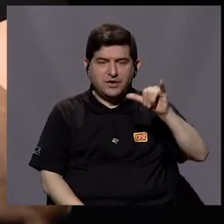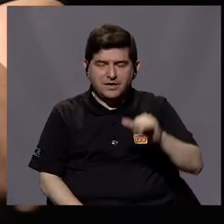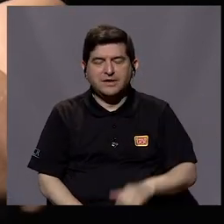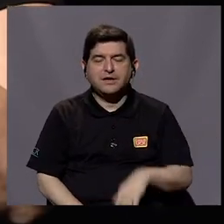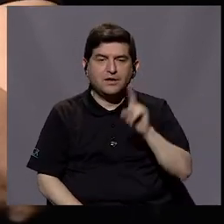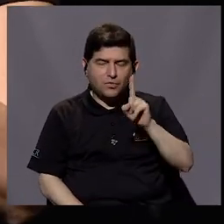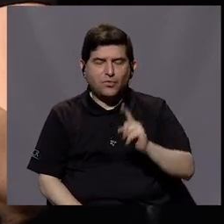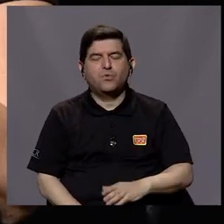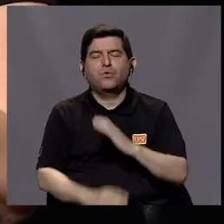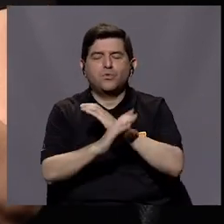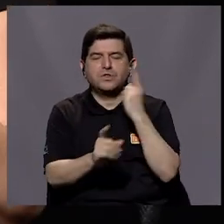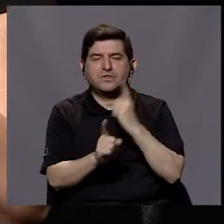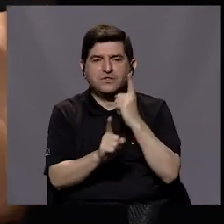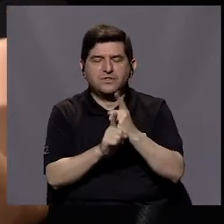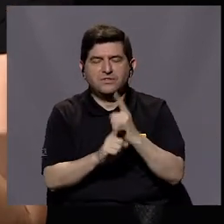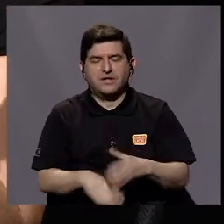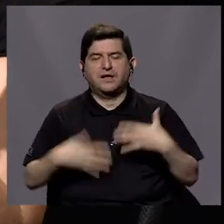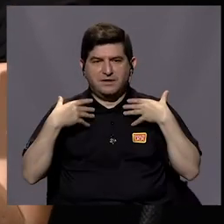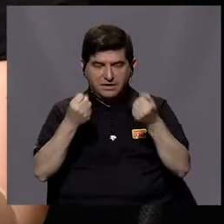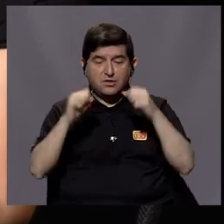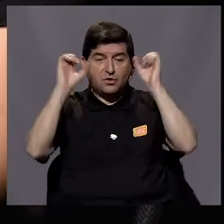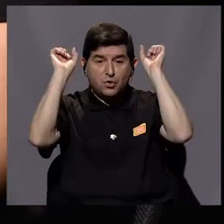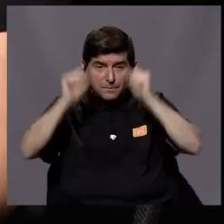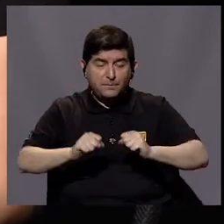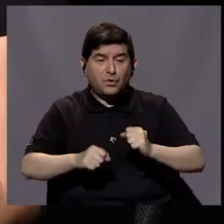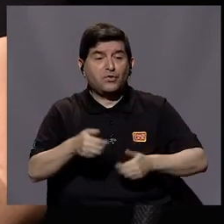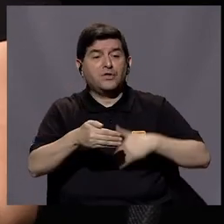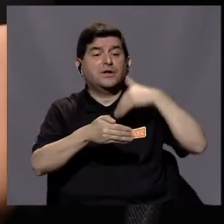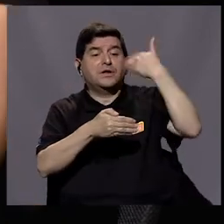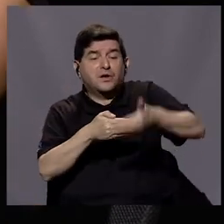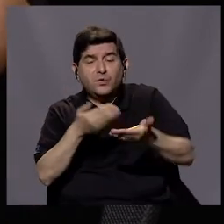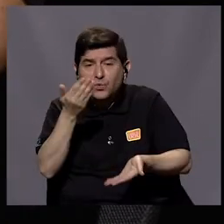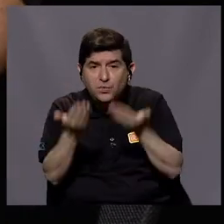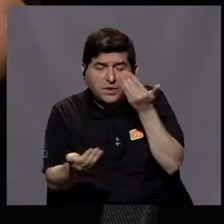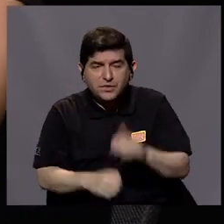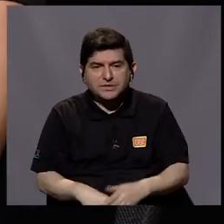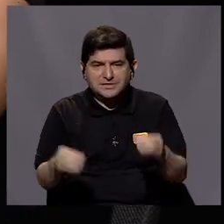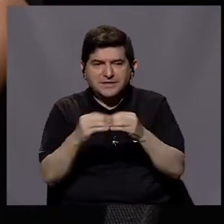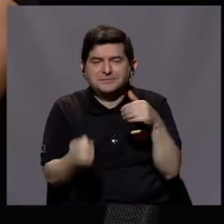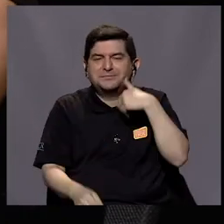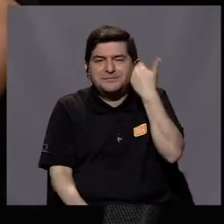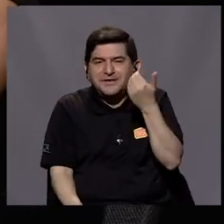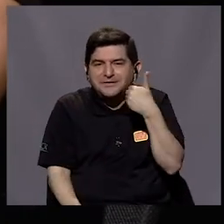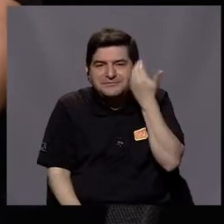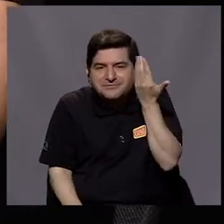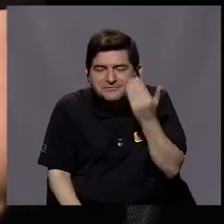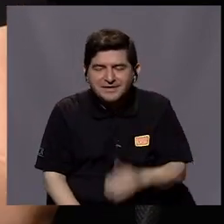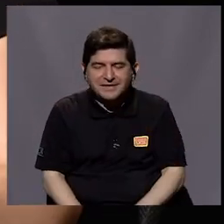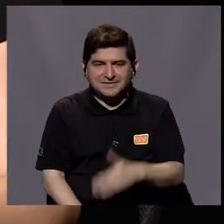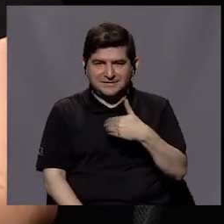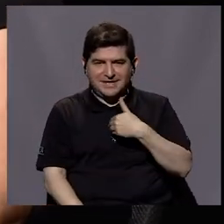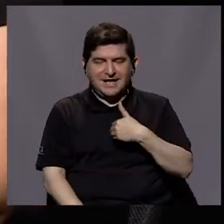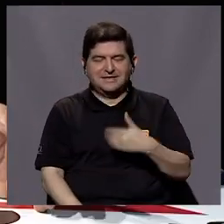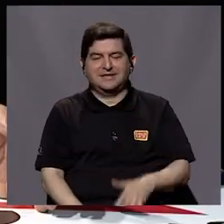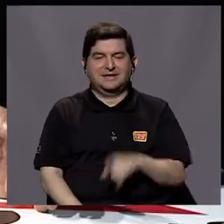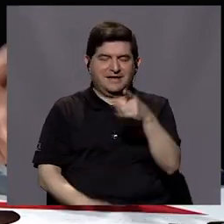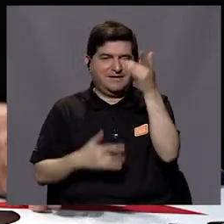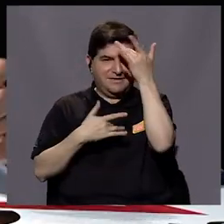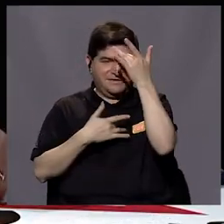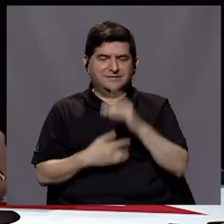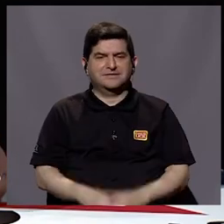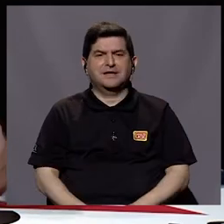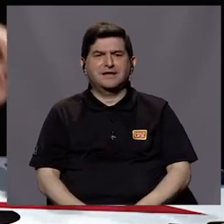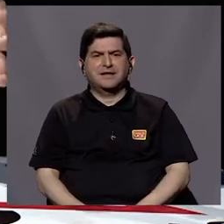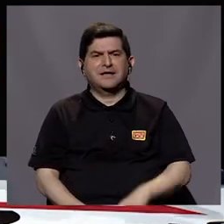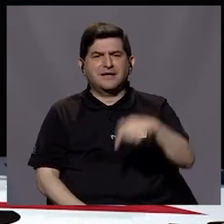un cuido adecuado de su salud porque tienen un factor que podría eventualmente hacerlos más propensos a padecer de cáncer semanas